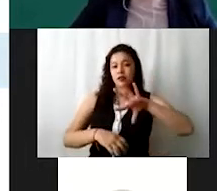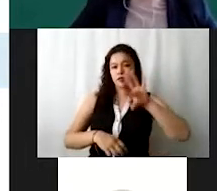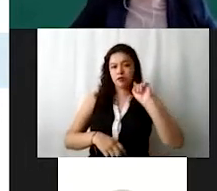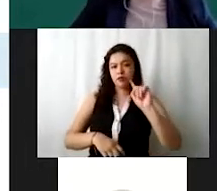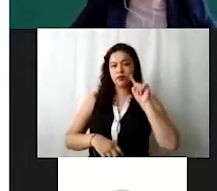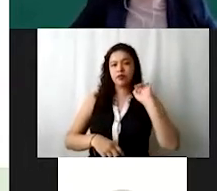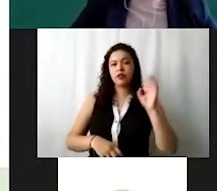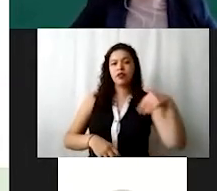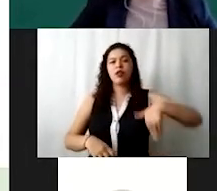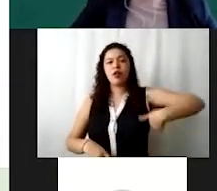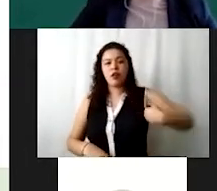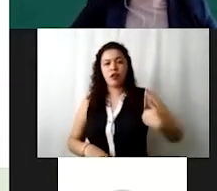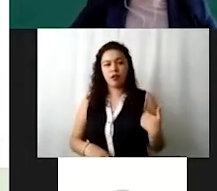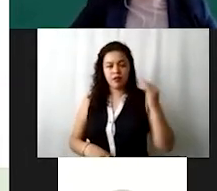guardar.